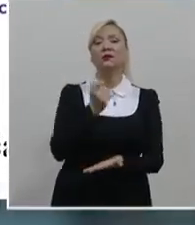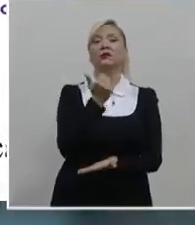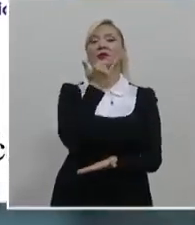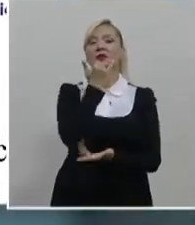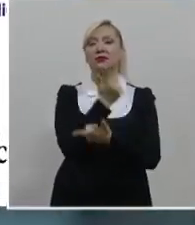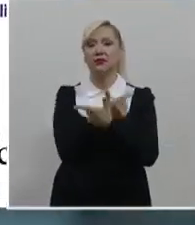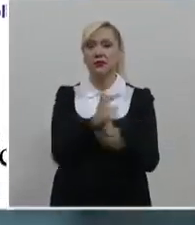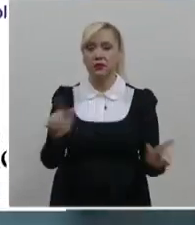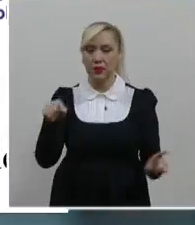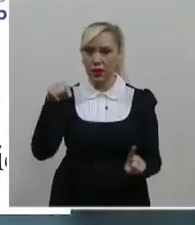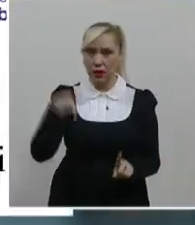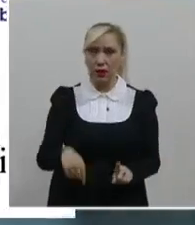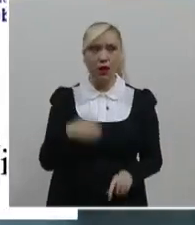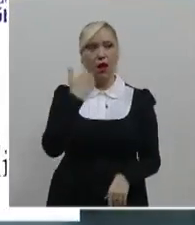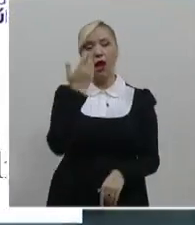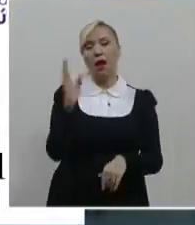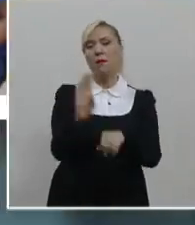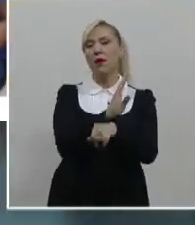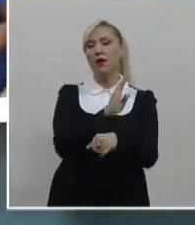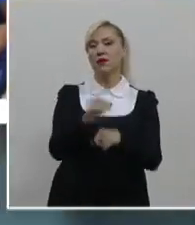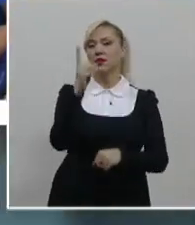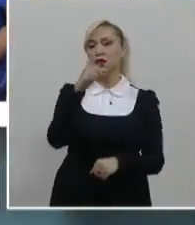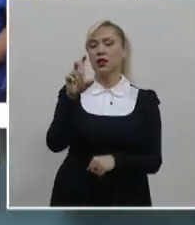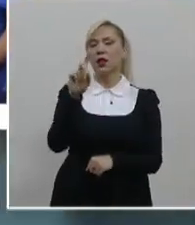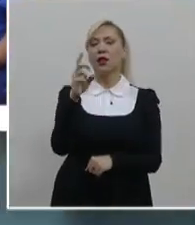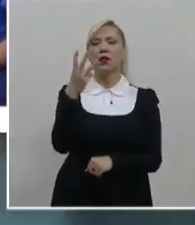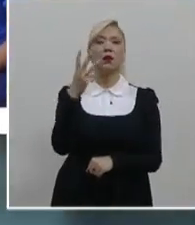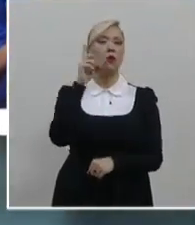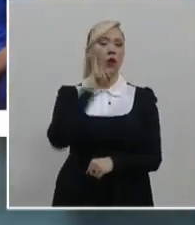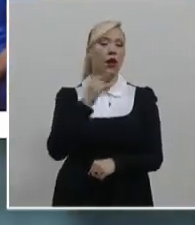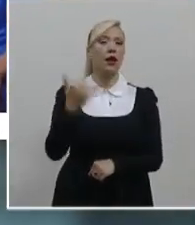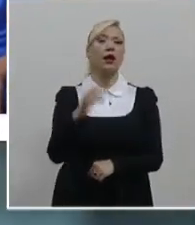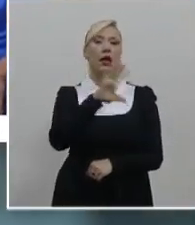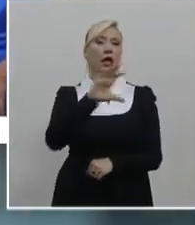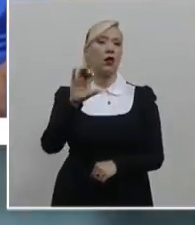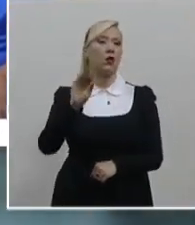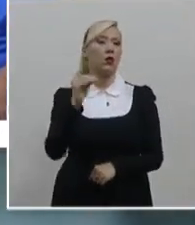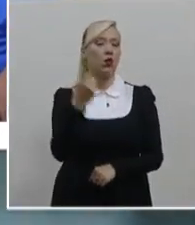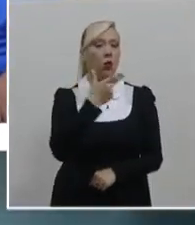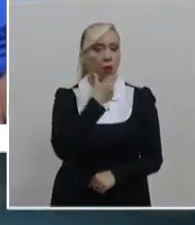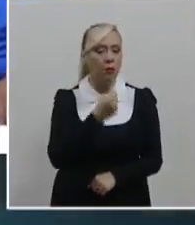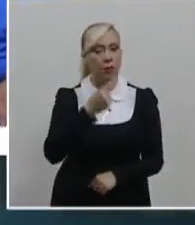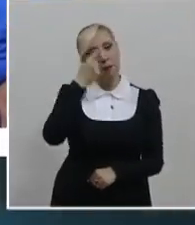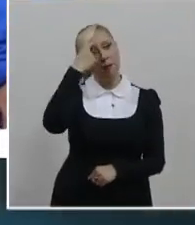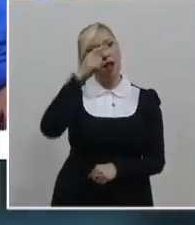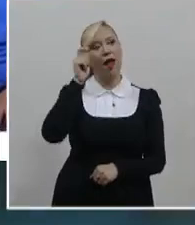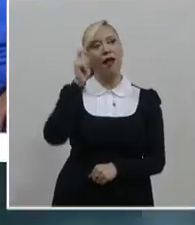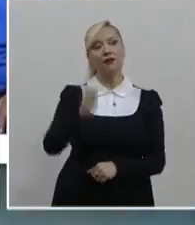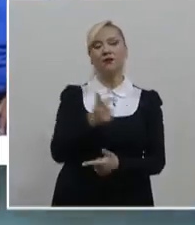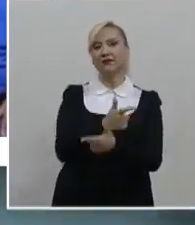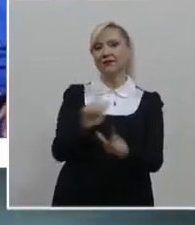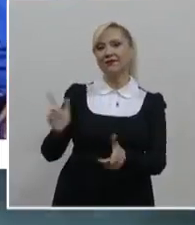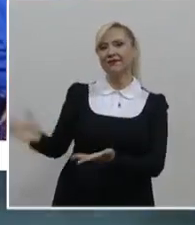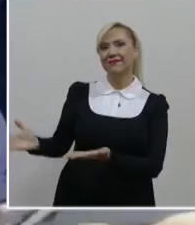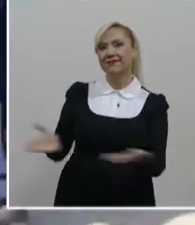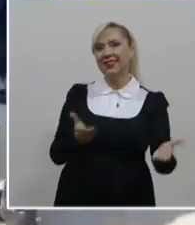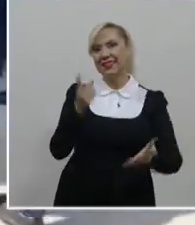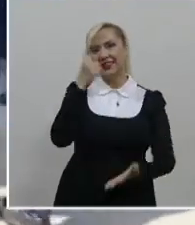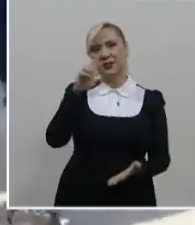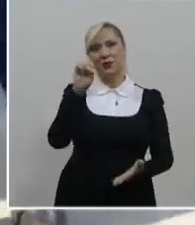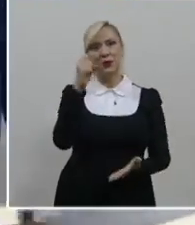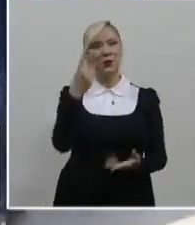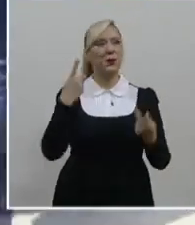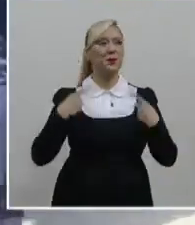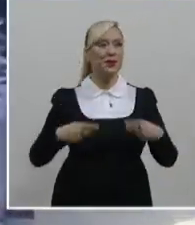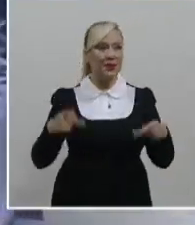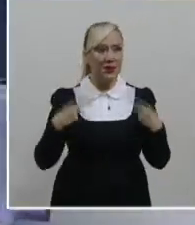las cuales pretenden beneficiar a 133 mujeres y 591 hombres, logrando que se concediera la libertad a 161